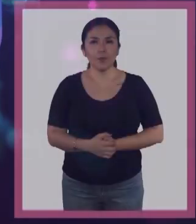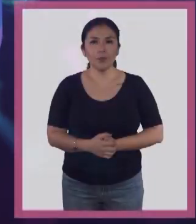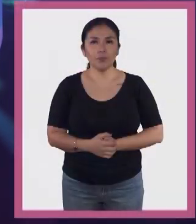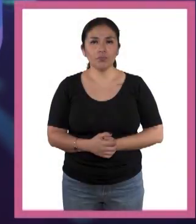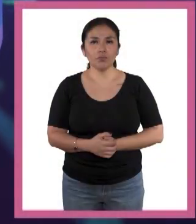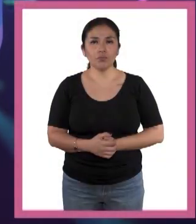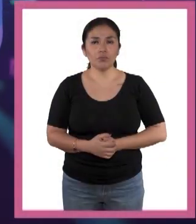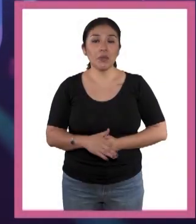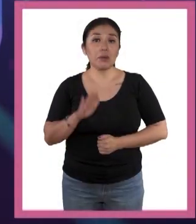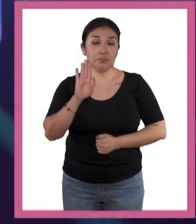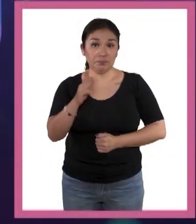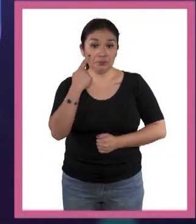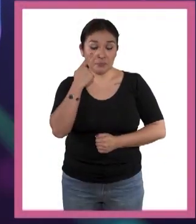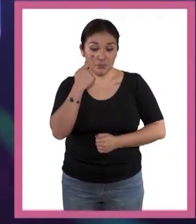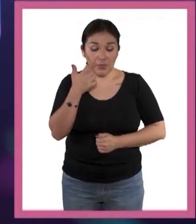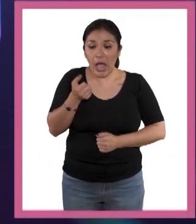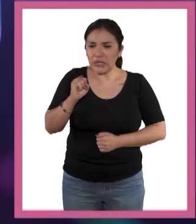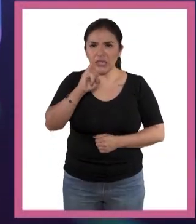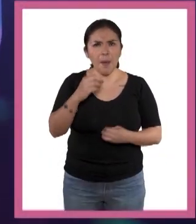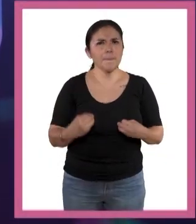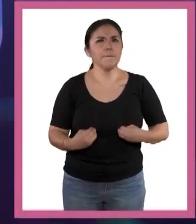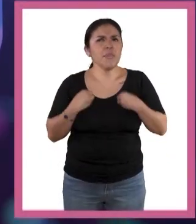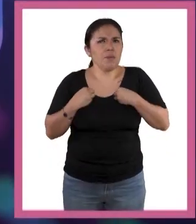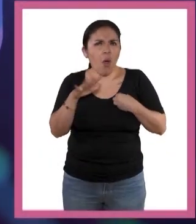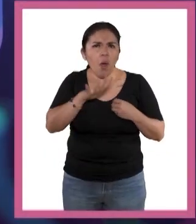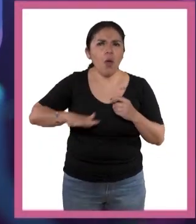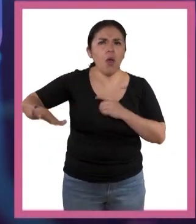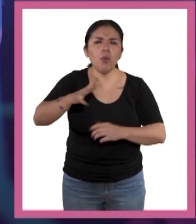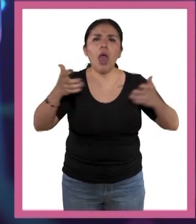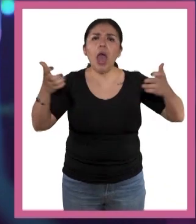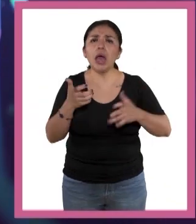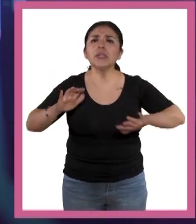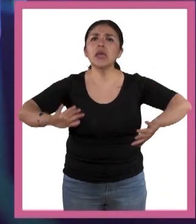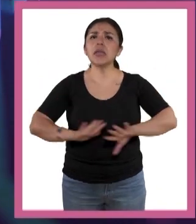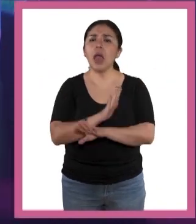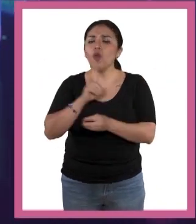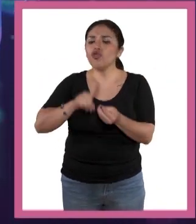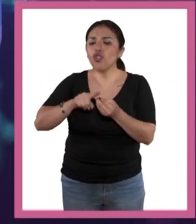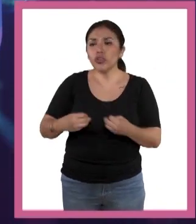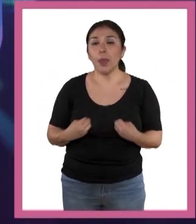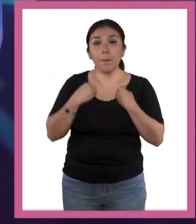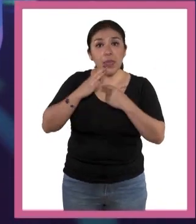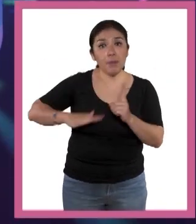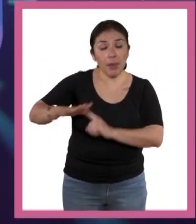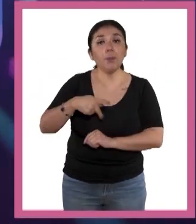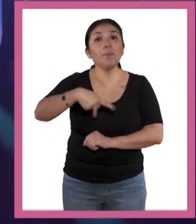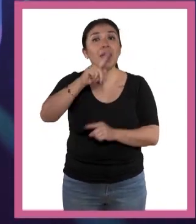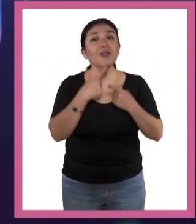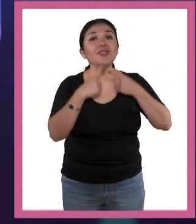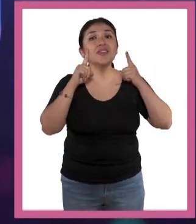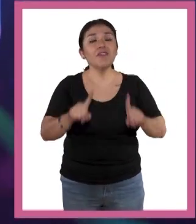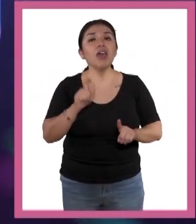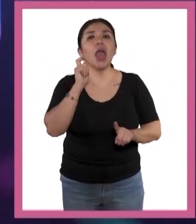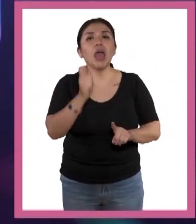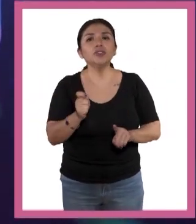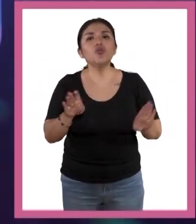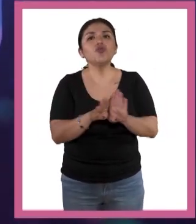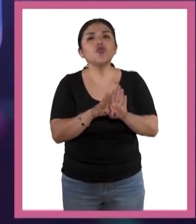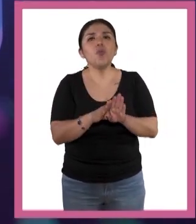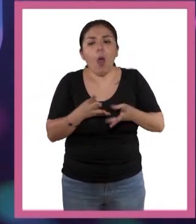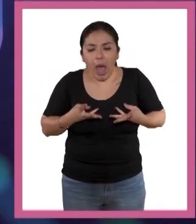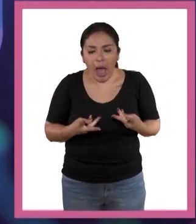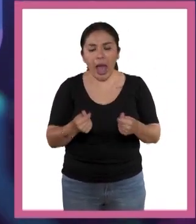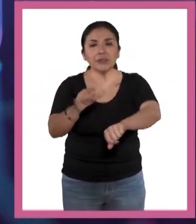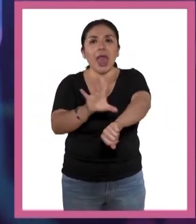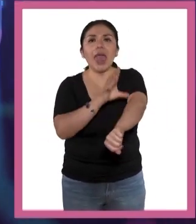Los seres vivos modifican el ambiente en donde están. Lo que sí es muy diferente es la cantidad de energía